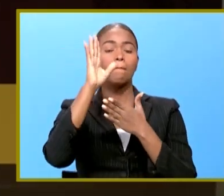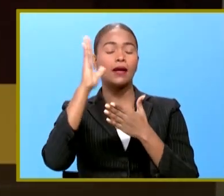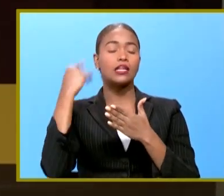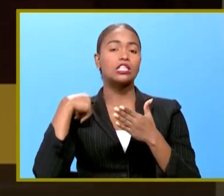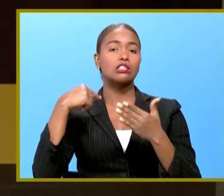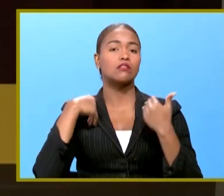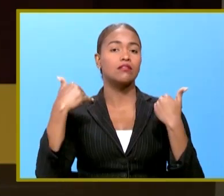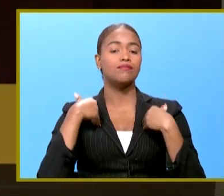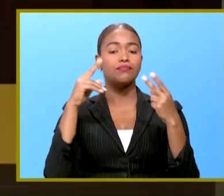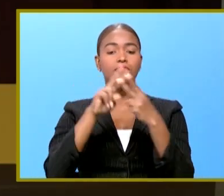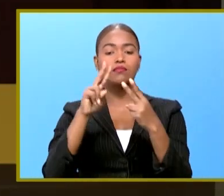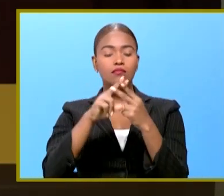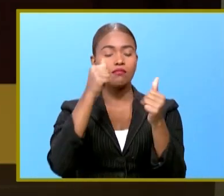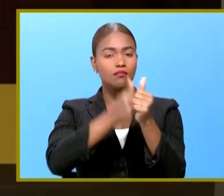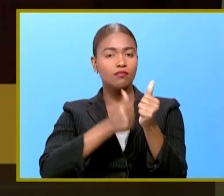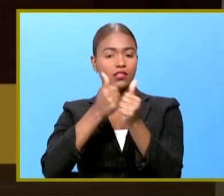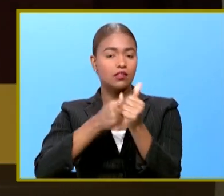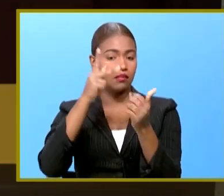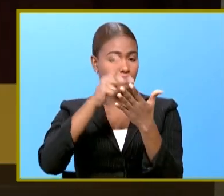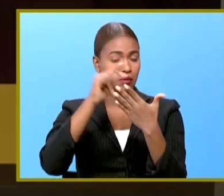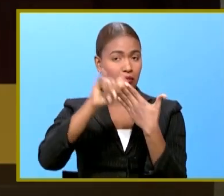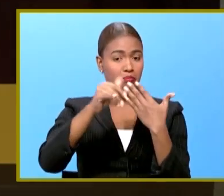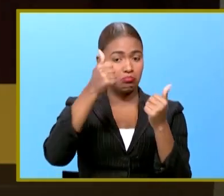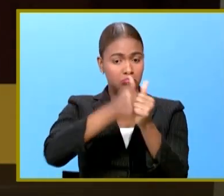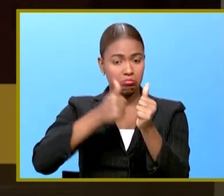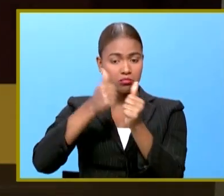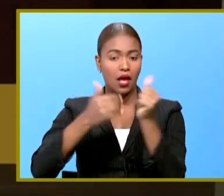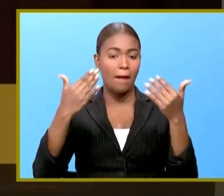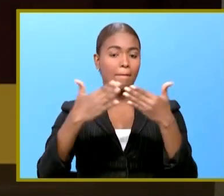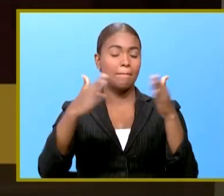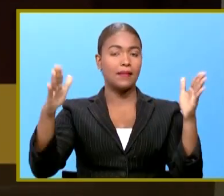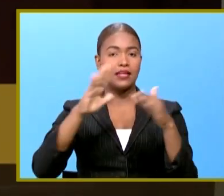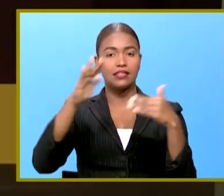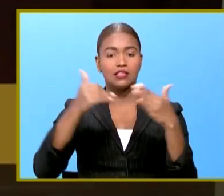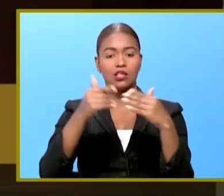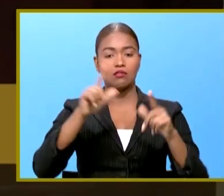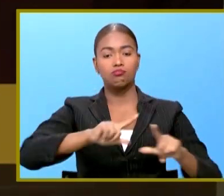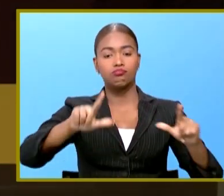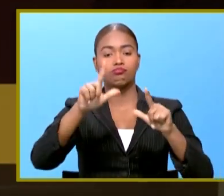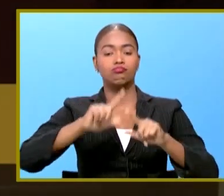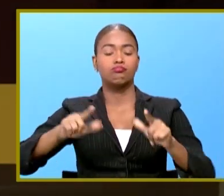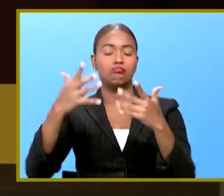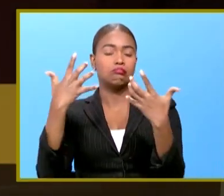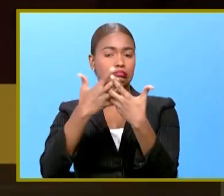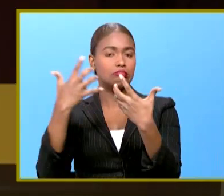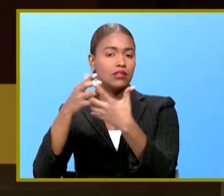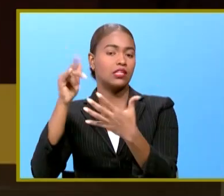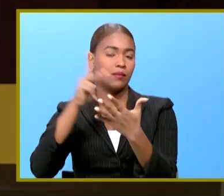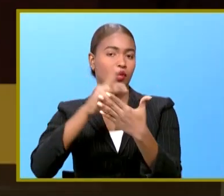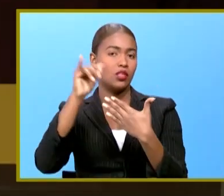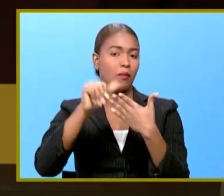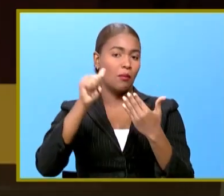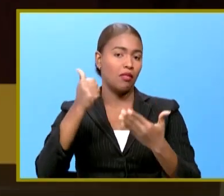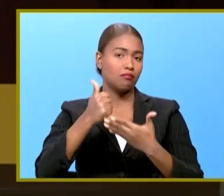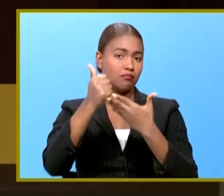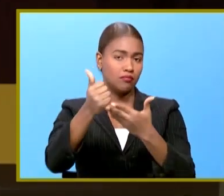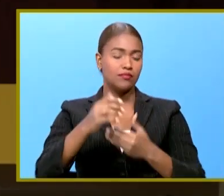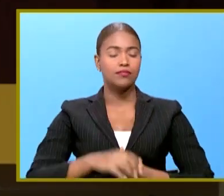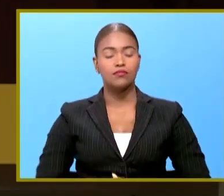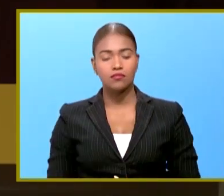pues conociendo cada uno de estos proyectos dando la apertura a todos los sectores a los cuales este proyecto puede impactar